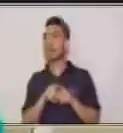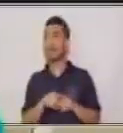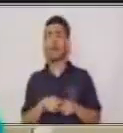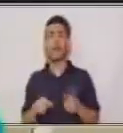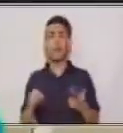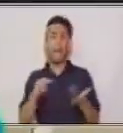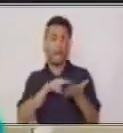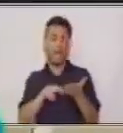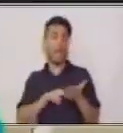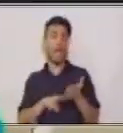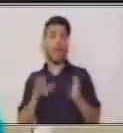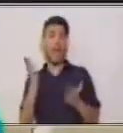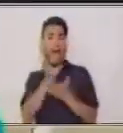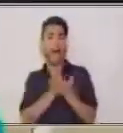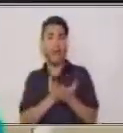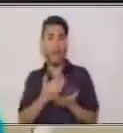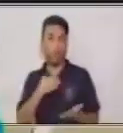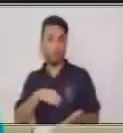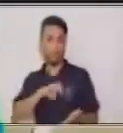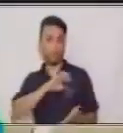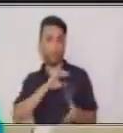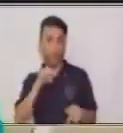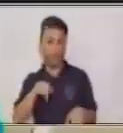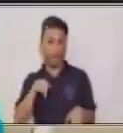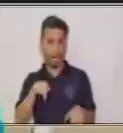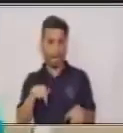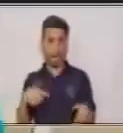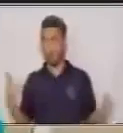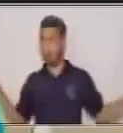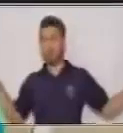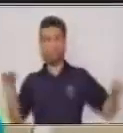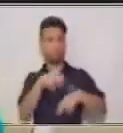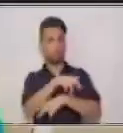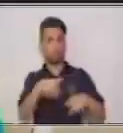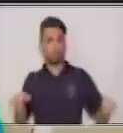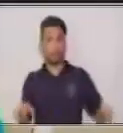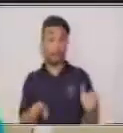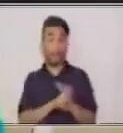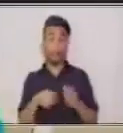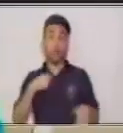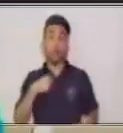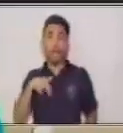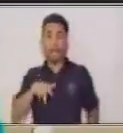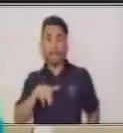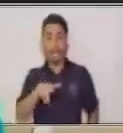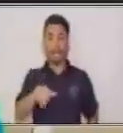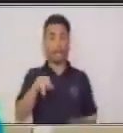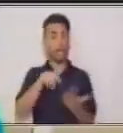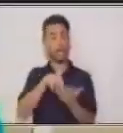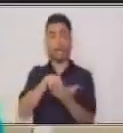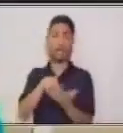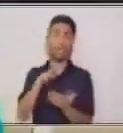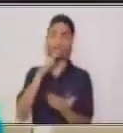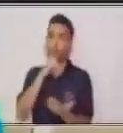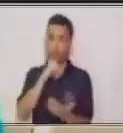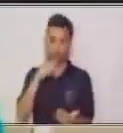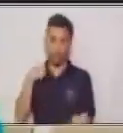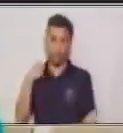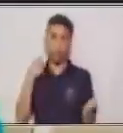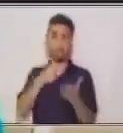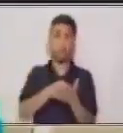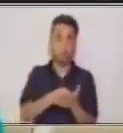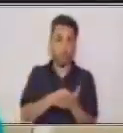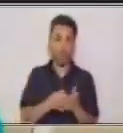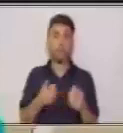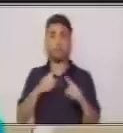significa que voy a ir caminando con un libro porque voy a tener un accidente, pero sí puedo sentarme en un parque, en una